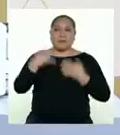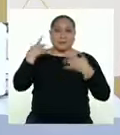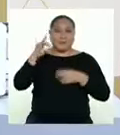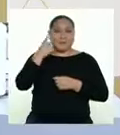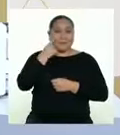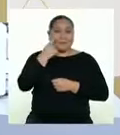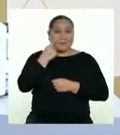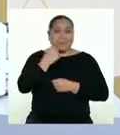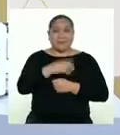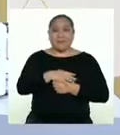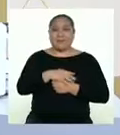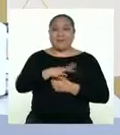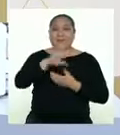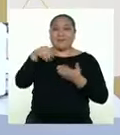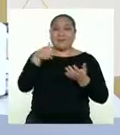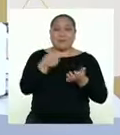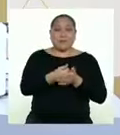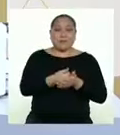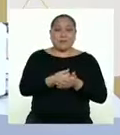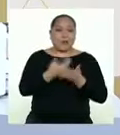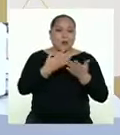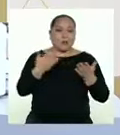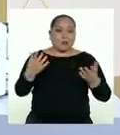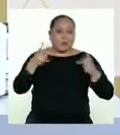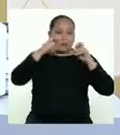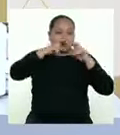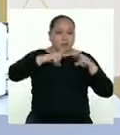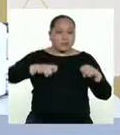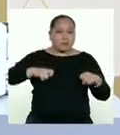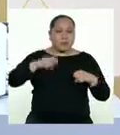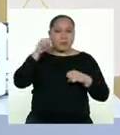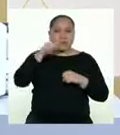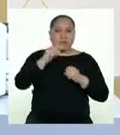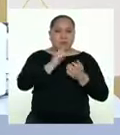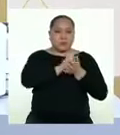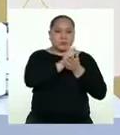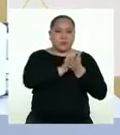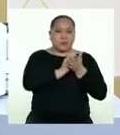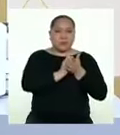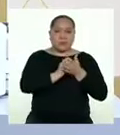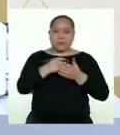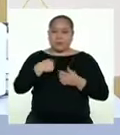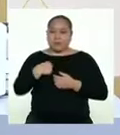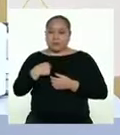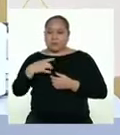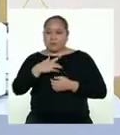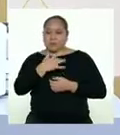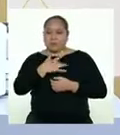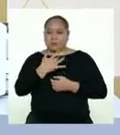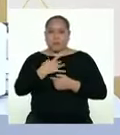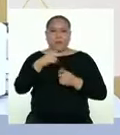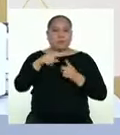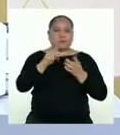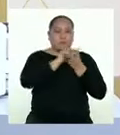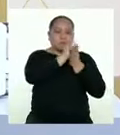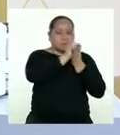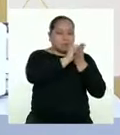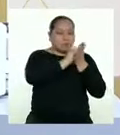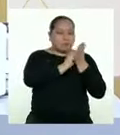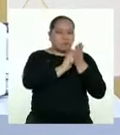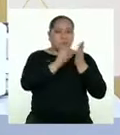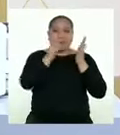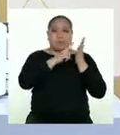conocemos todos los pasos para analizar un texto. Vinculamos lo leído con nuestra experiencia, con texto sociocultural y lecturas